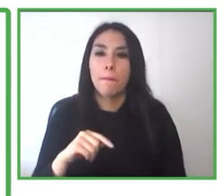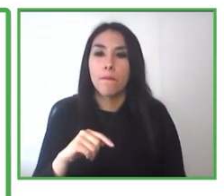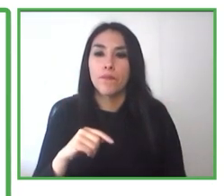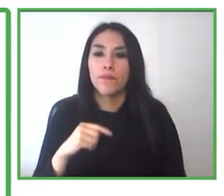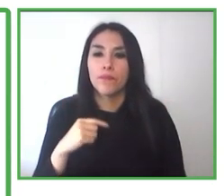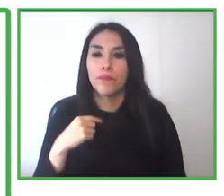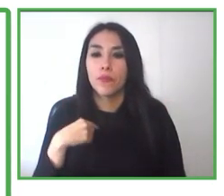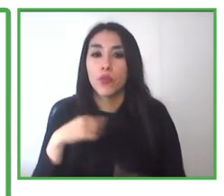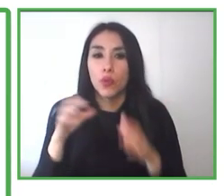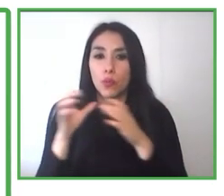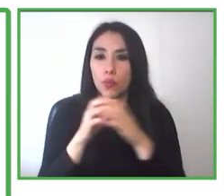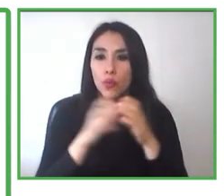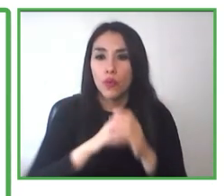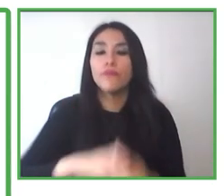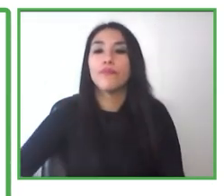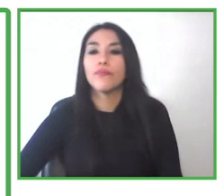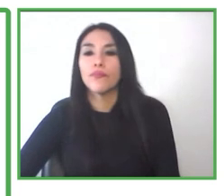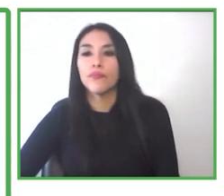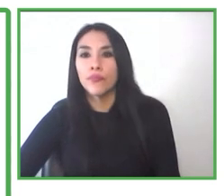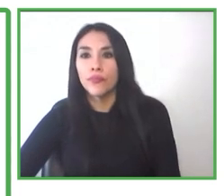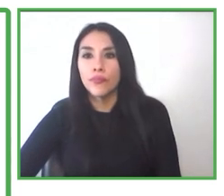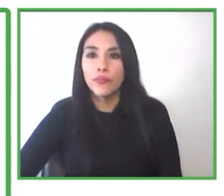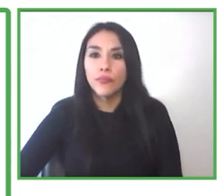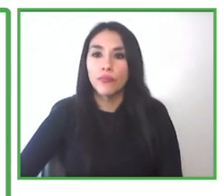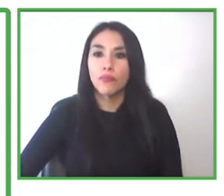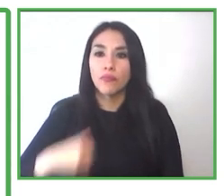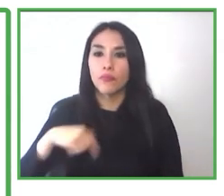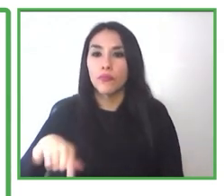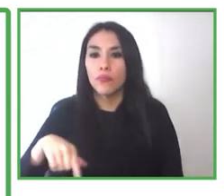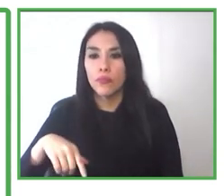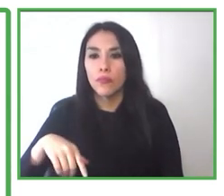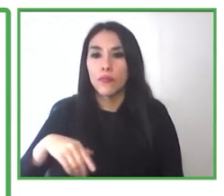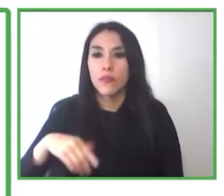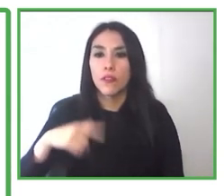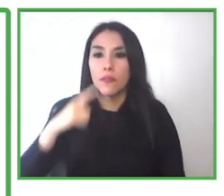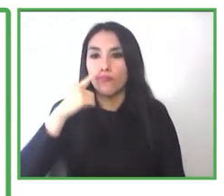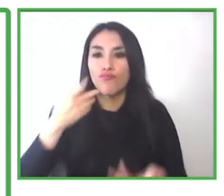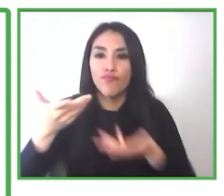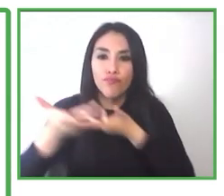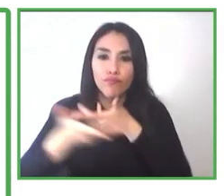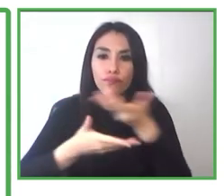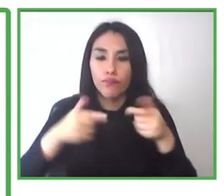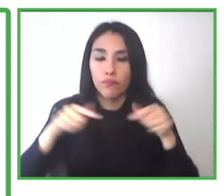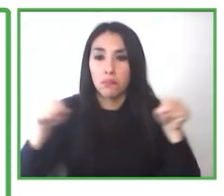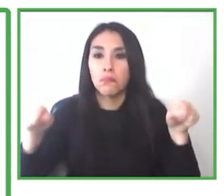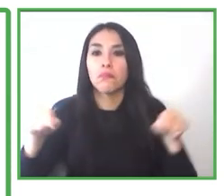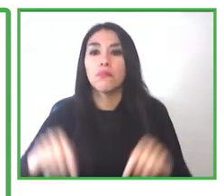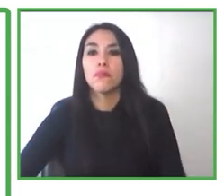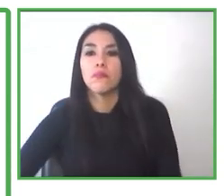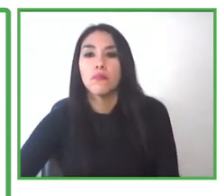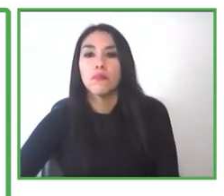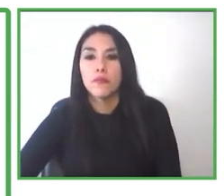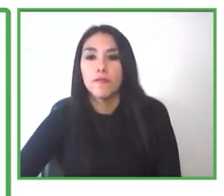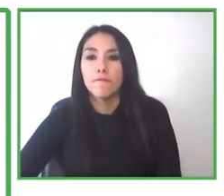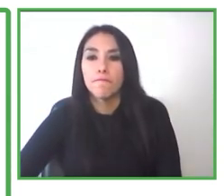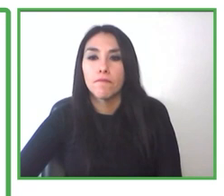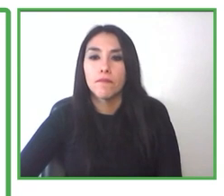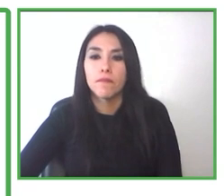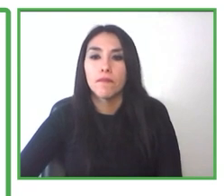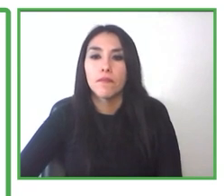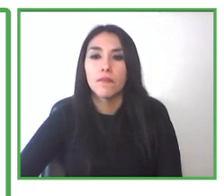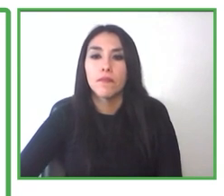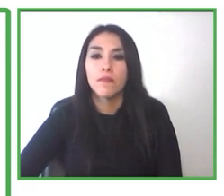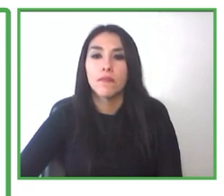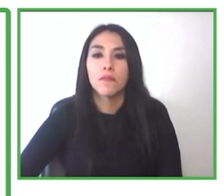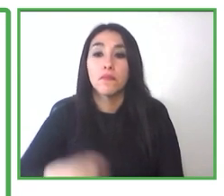Quisimos compartir también con Cecilia algunos testimonios de nuestros usuarios, que